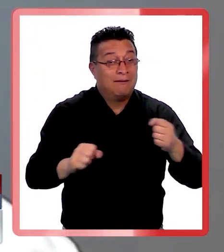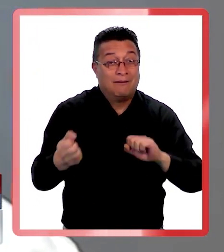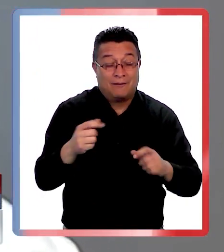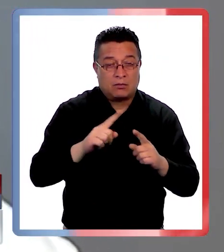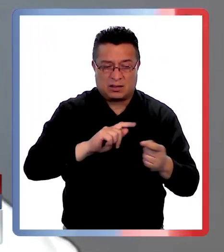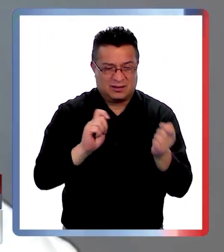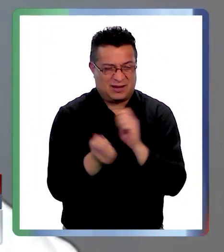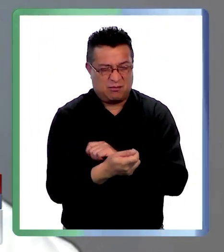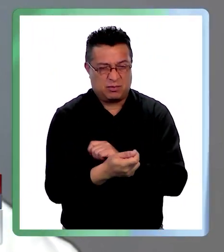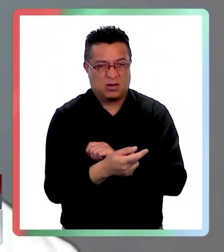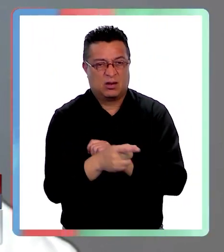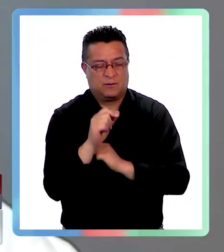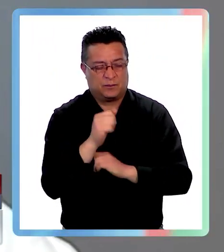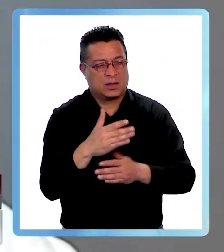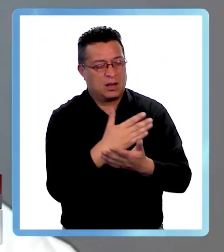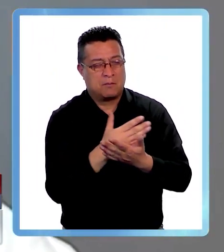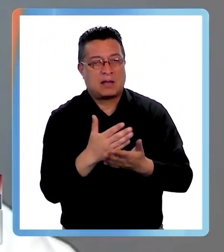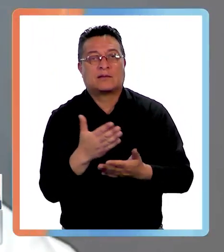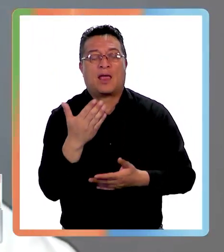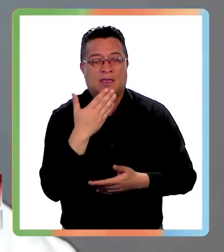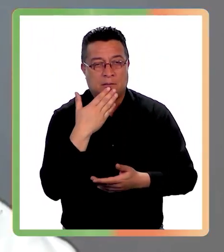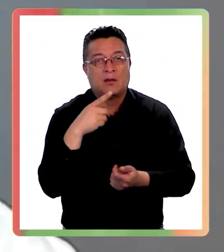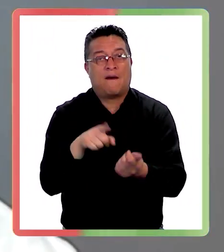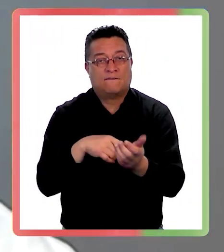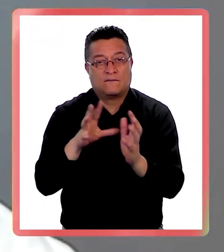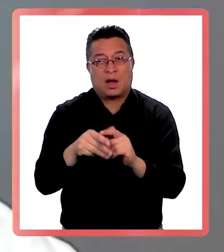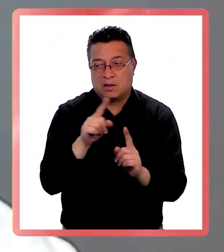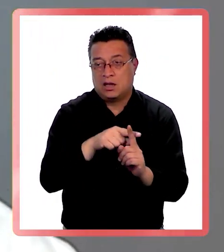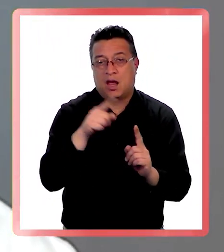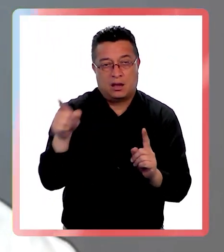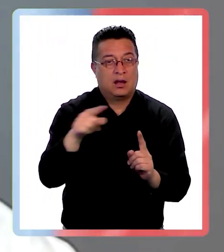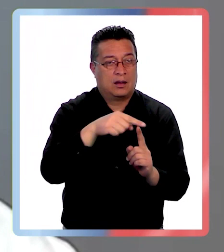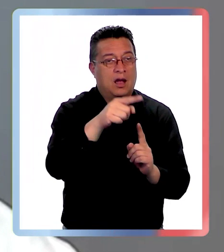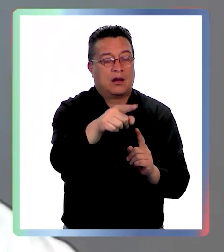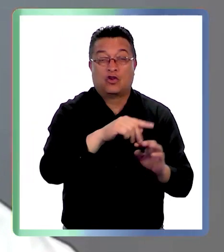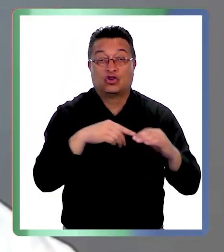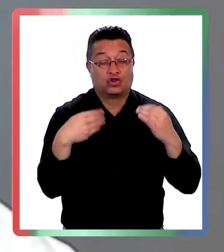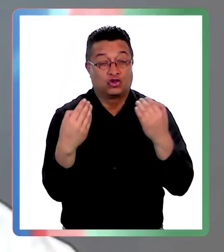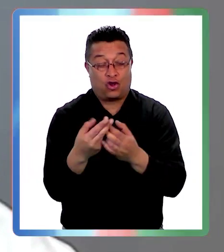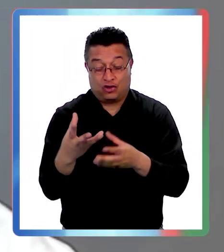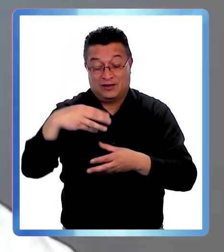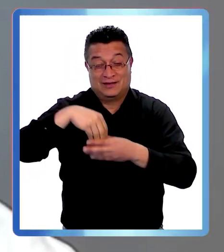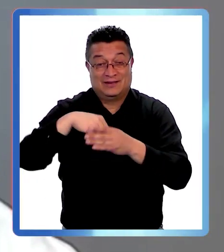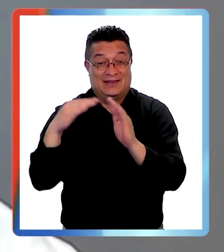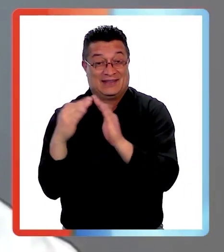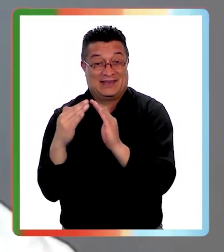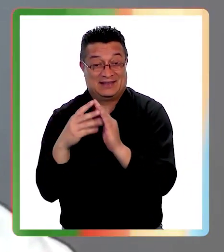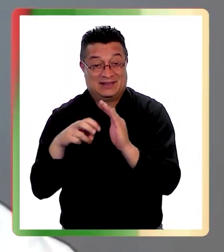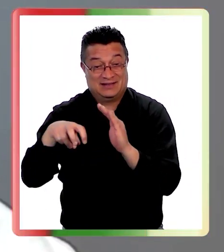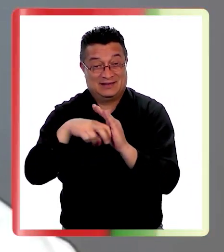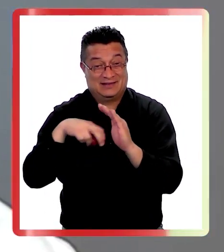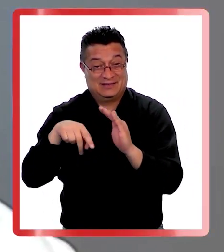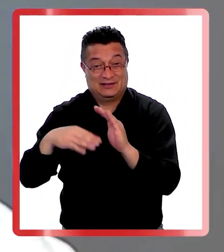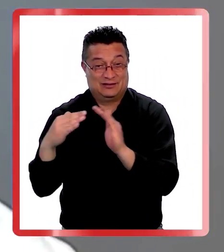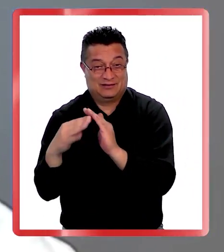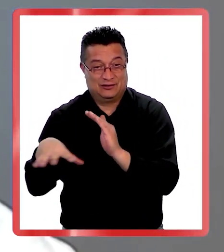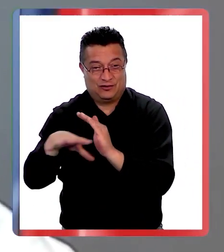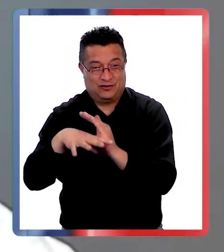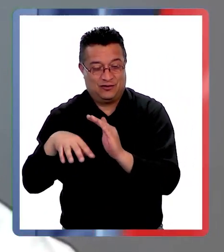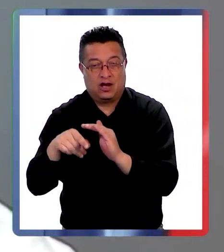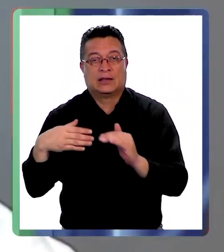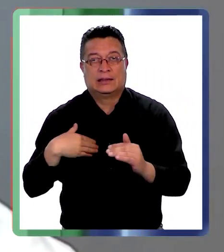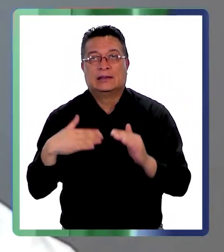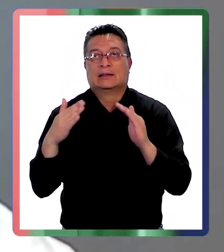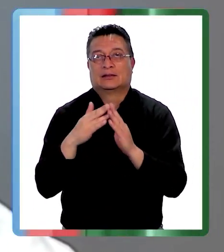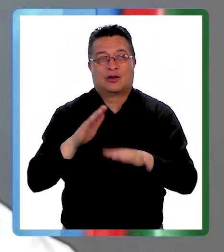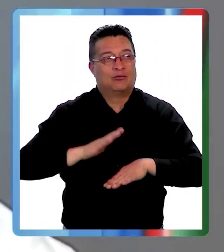o de lo que le puede estar pasando incluso a los familiares, porque todos los que están en la casa van a querer estar en su